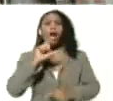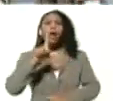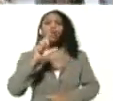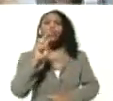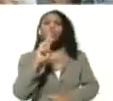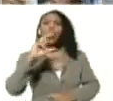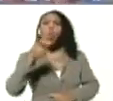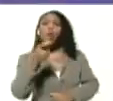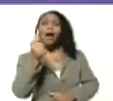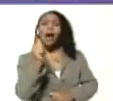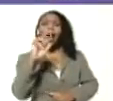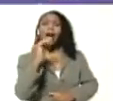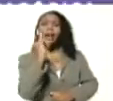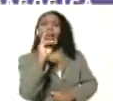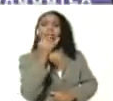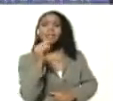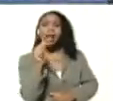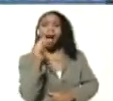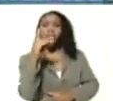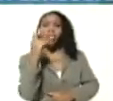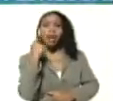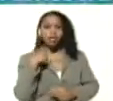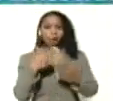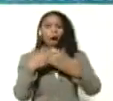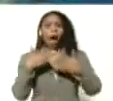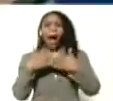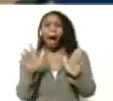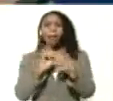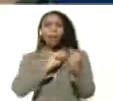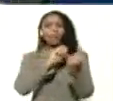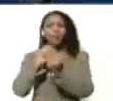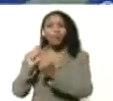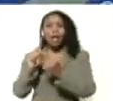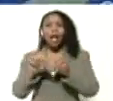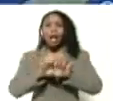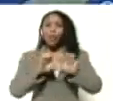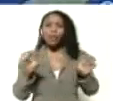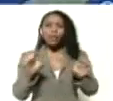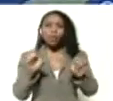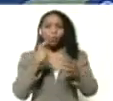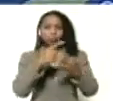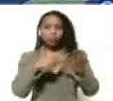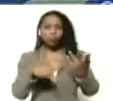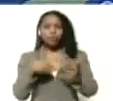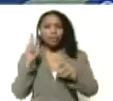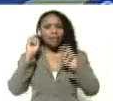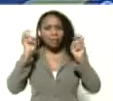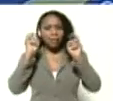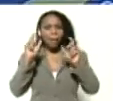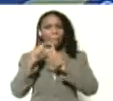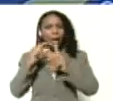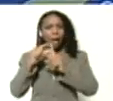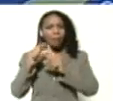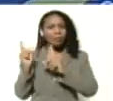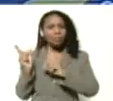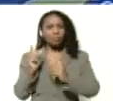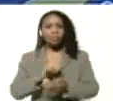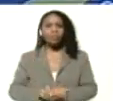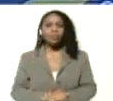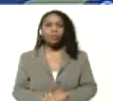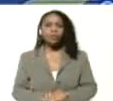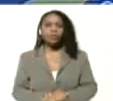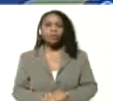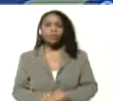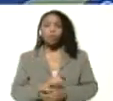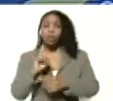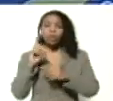Abro el debate. Educación lugarizada. Aristóbulo. Tan importante todo